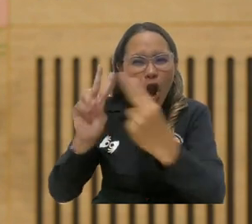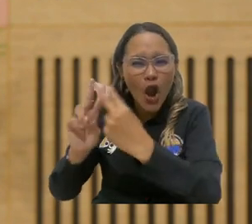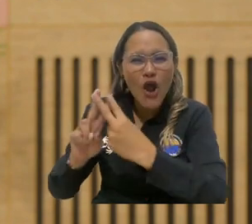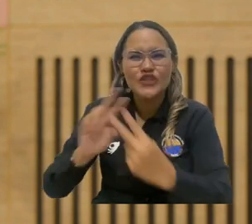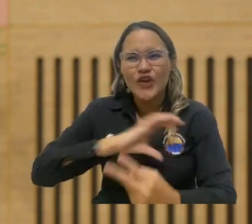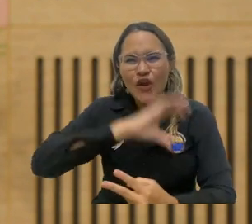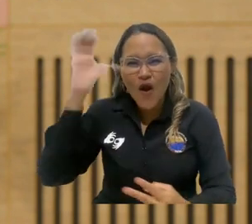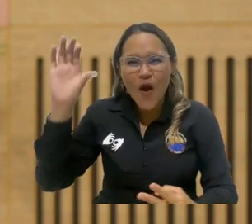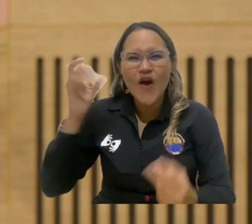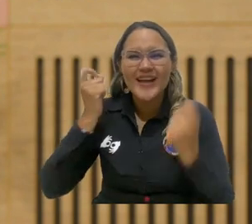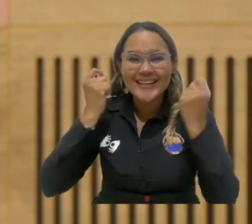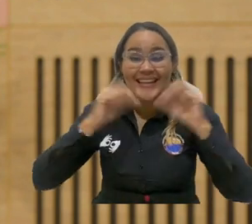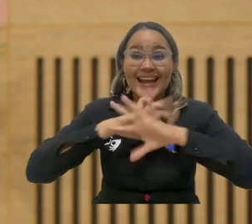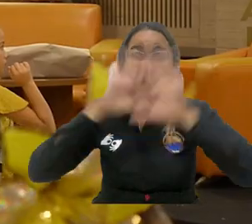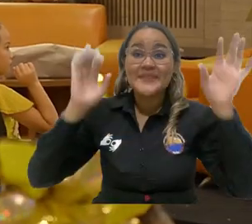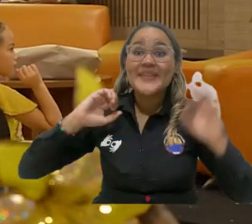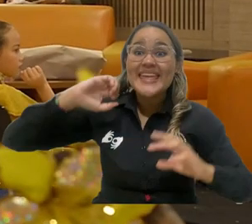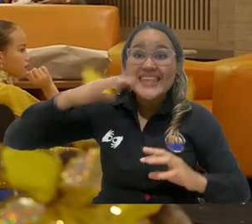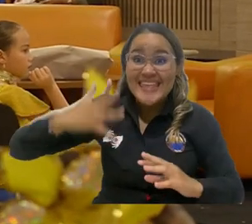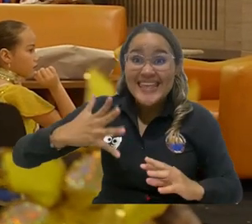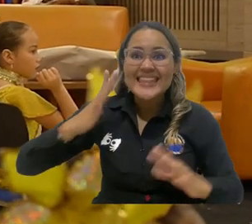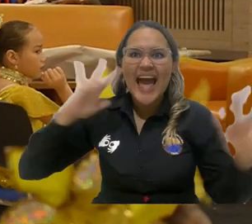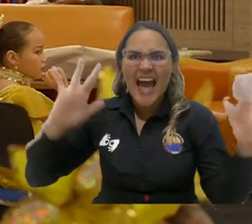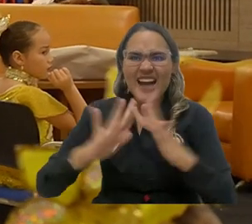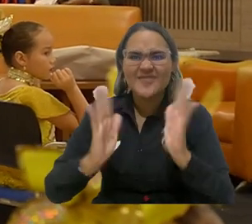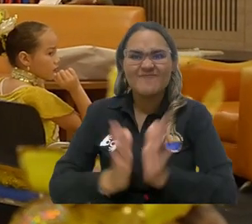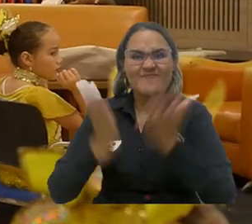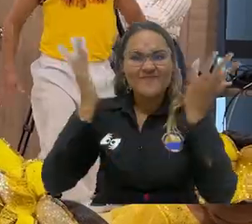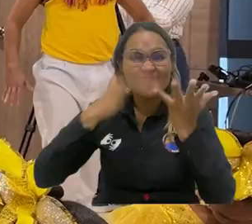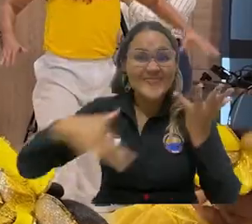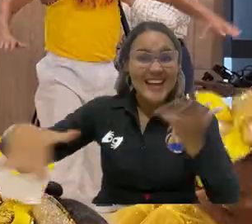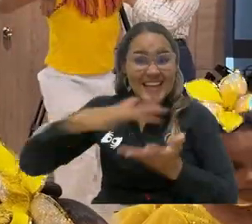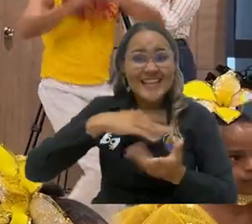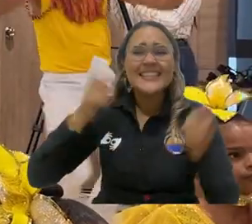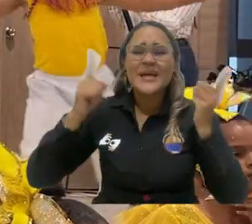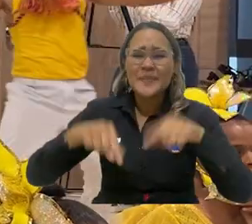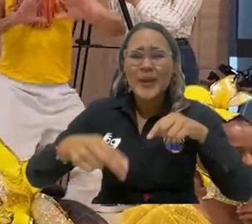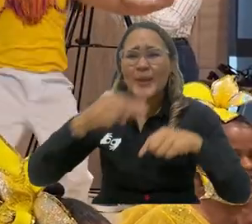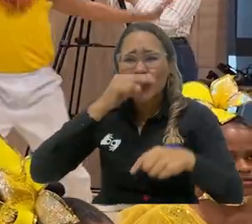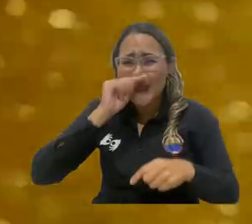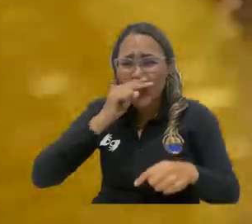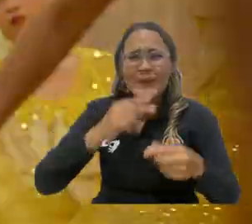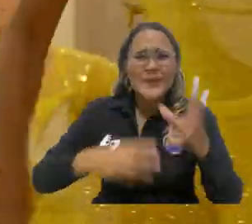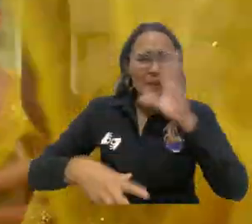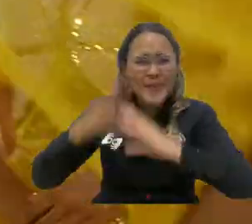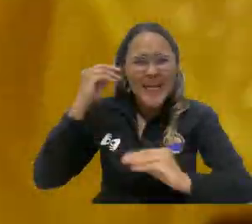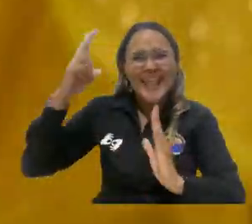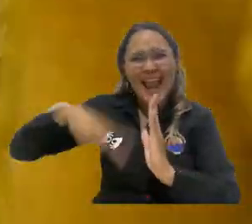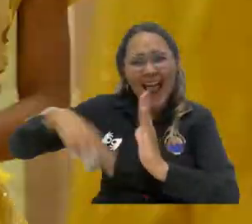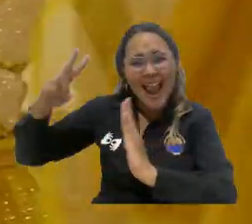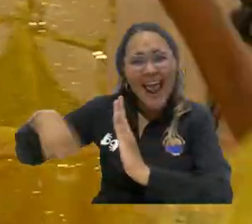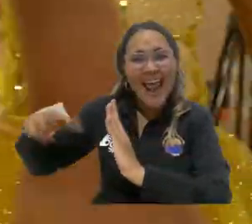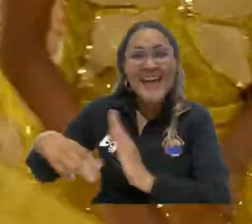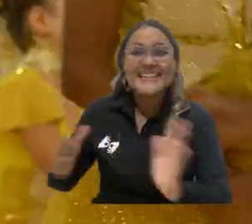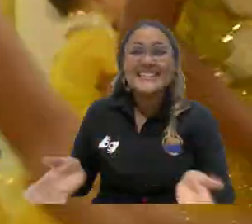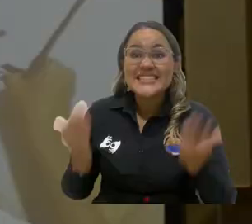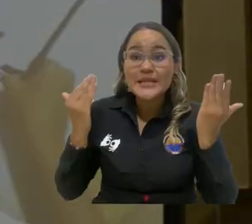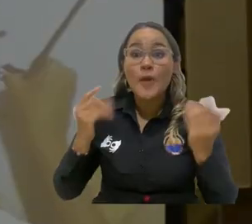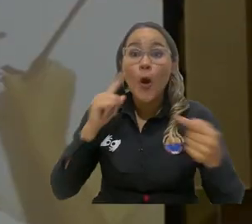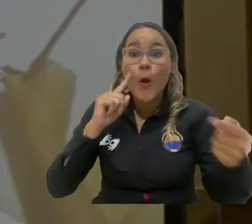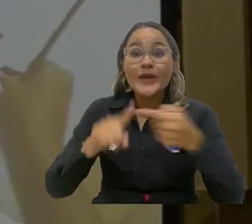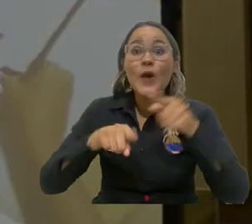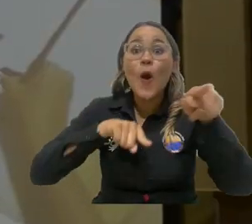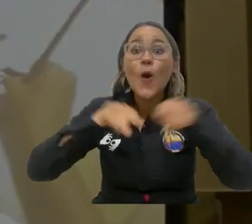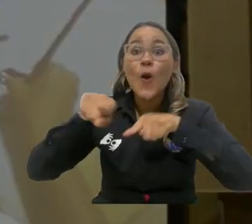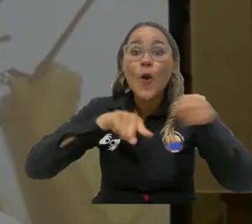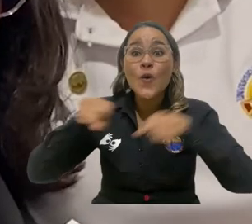conocer cabos, costas. La quinta edición de la Filsmar sigue contagiada de la alegría infantil. En su agenda abrió un